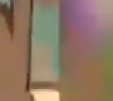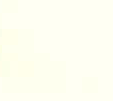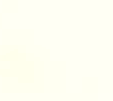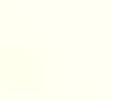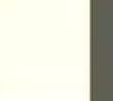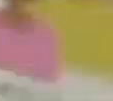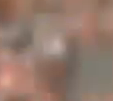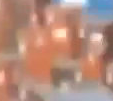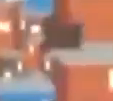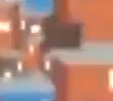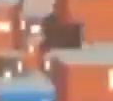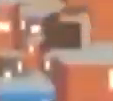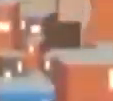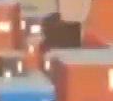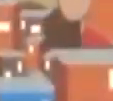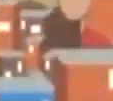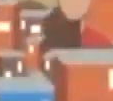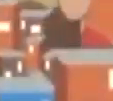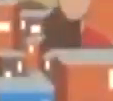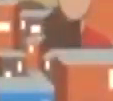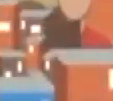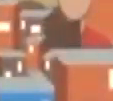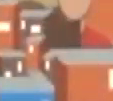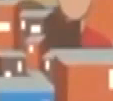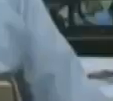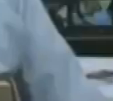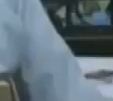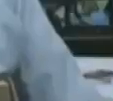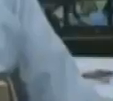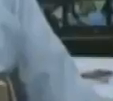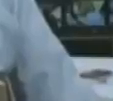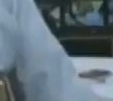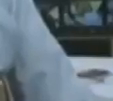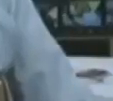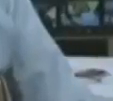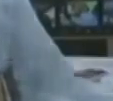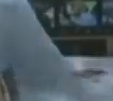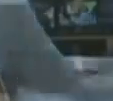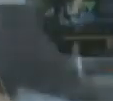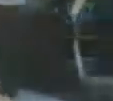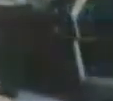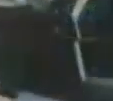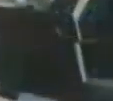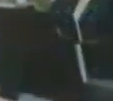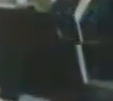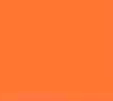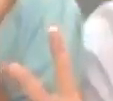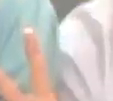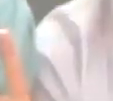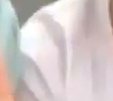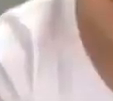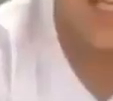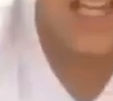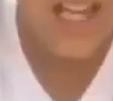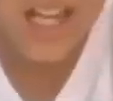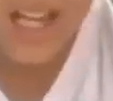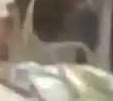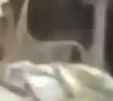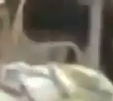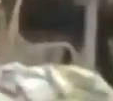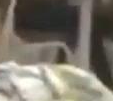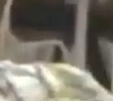El pueblo venezolano, agradecido a esta iniciativa del Ejecutivo Nacional, en pro del bienestar de los niños,